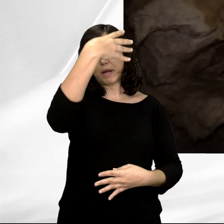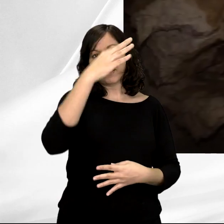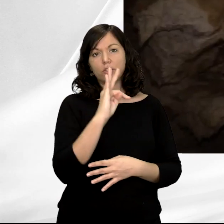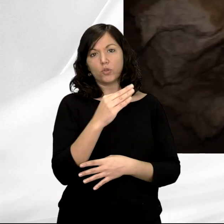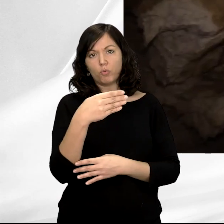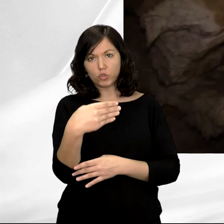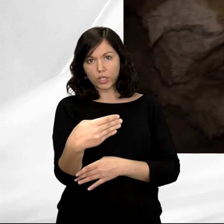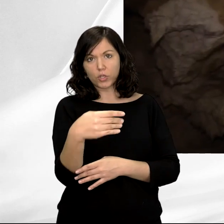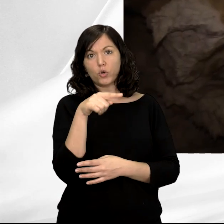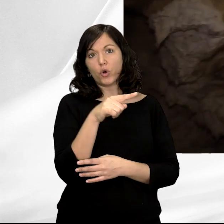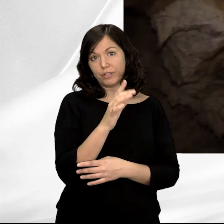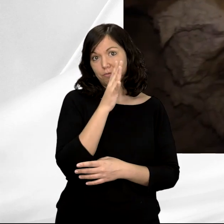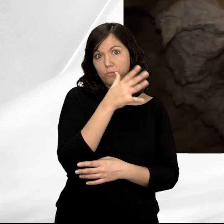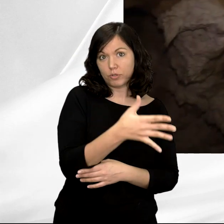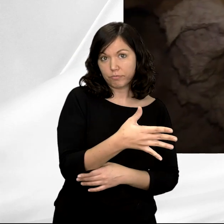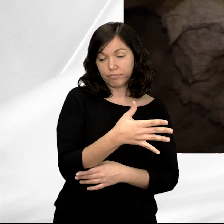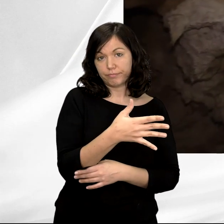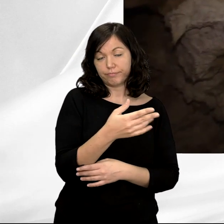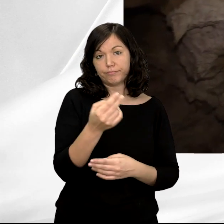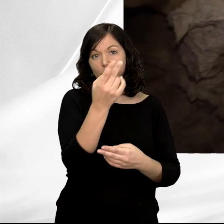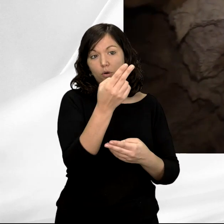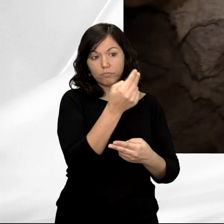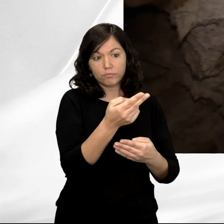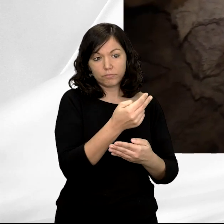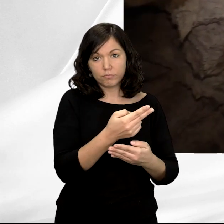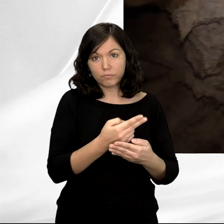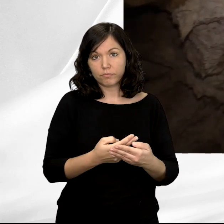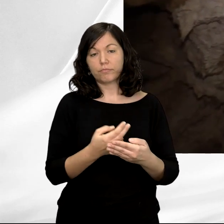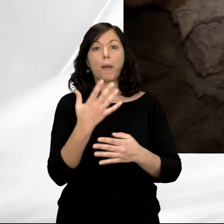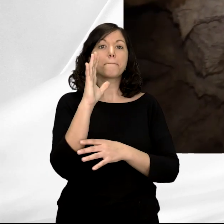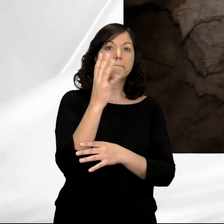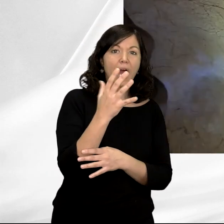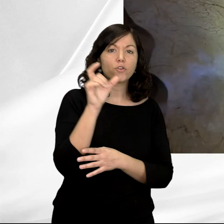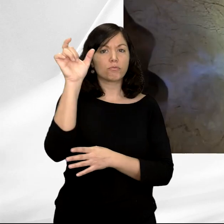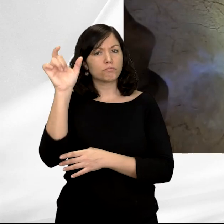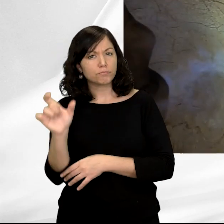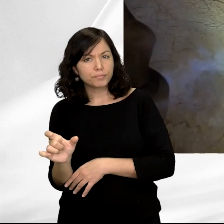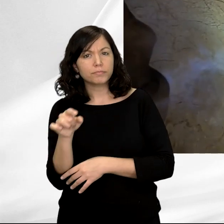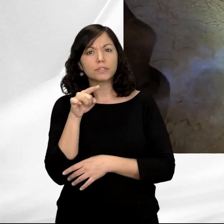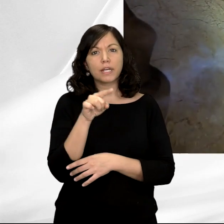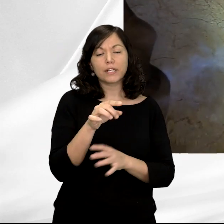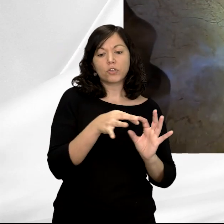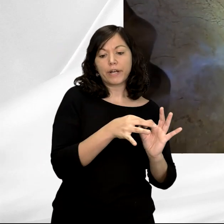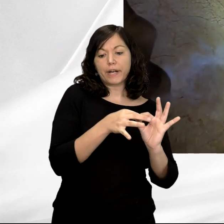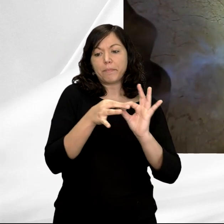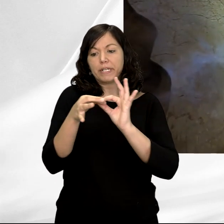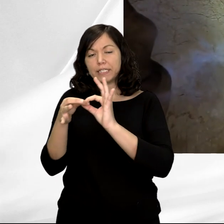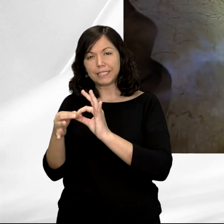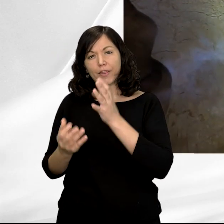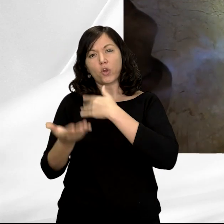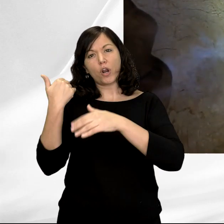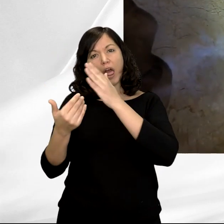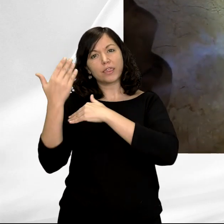Bustillo. Estos motivos, antropomorfos, manos, representaciones de Bulbas, llamativamente formarían parte de las representaciones más